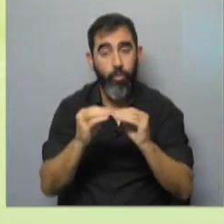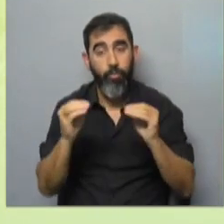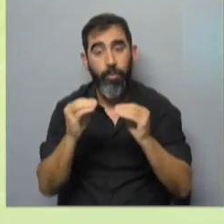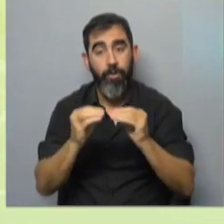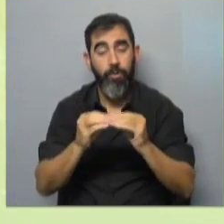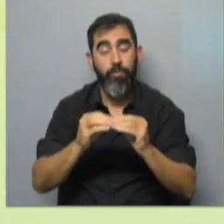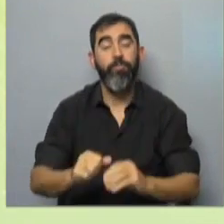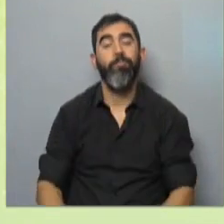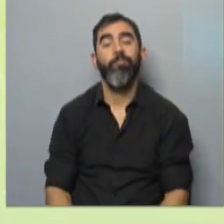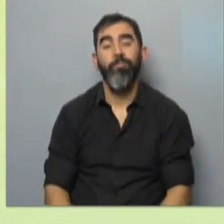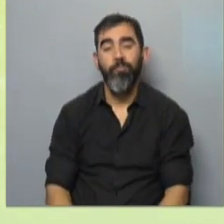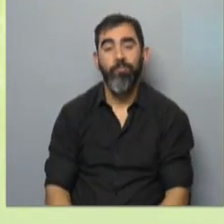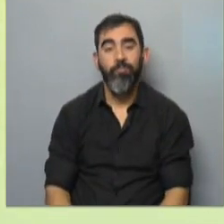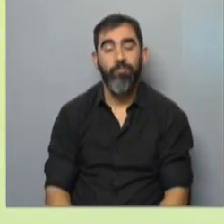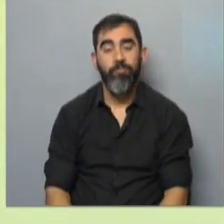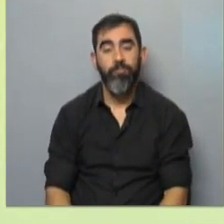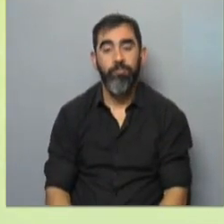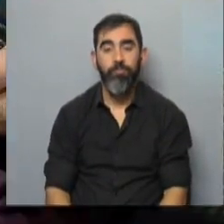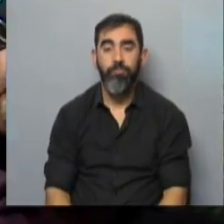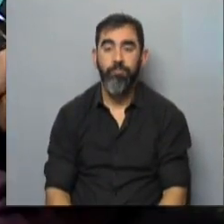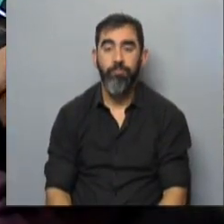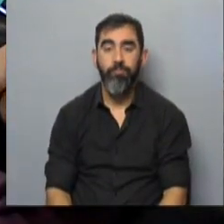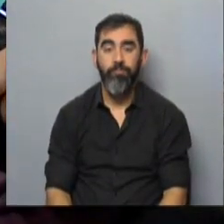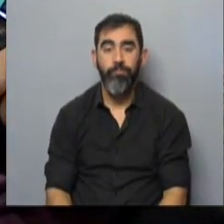Diego Martini. Adelante, vamos a escuchar lo que dice el ministro.